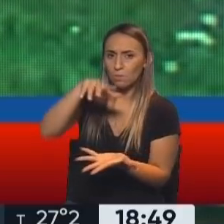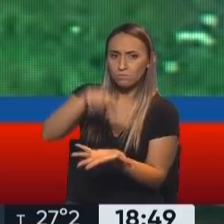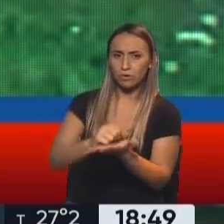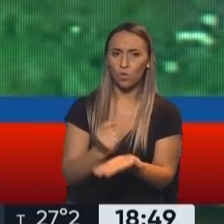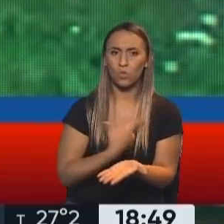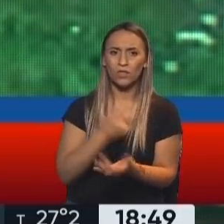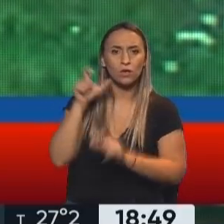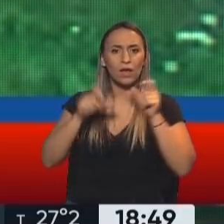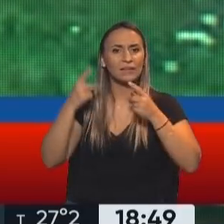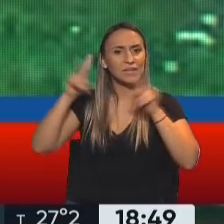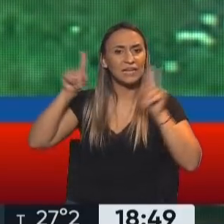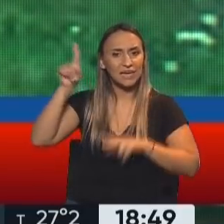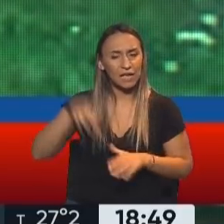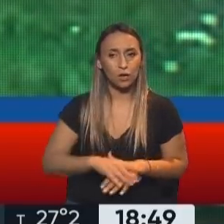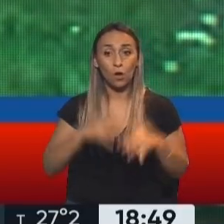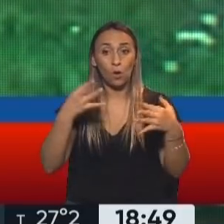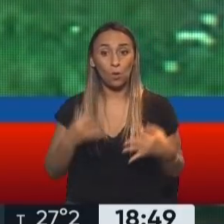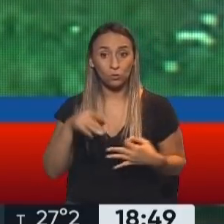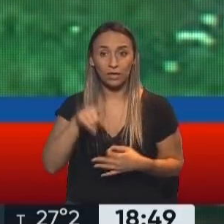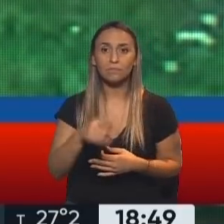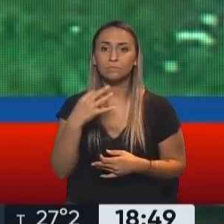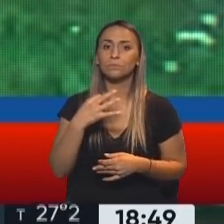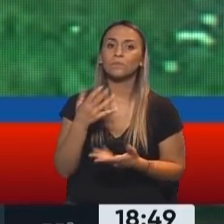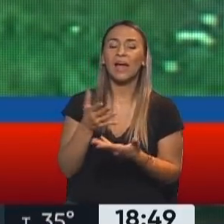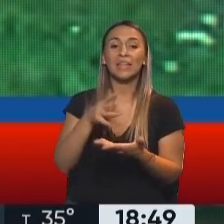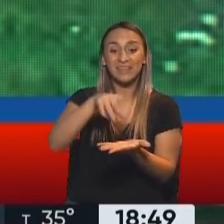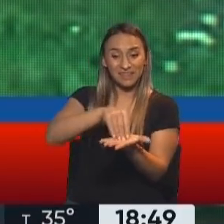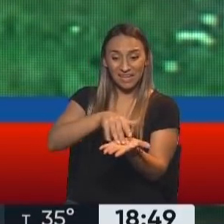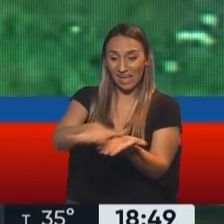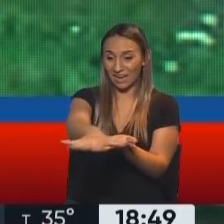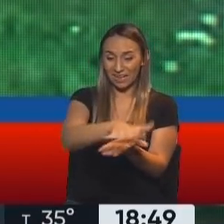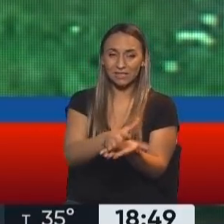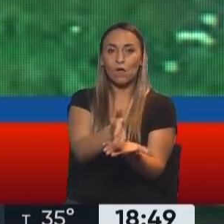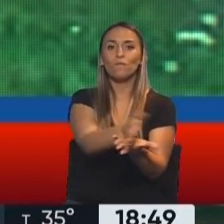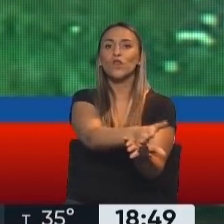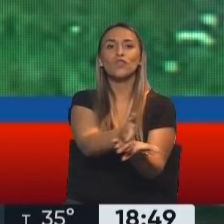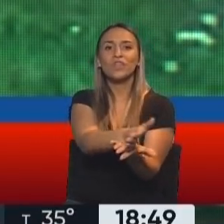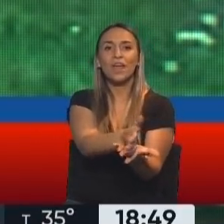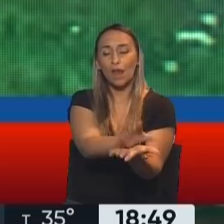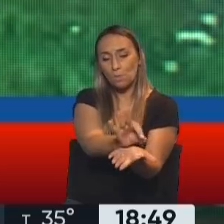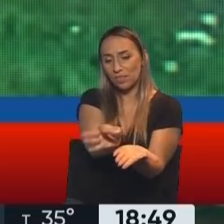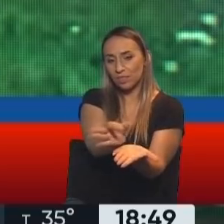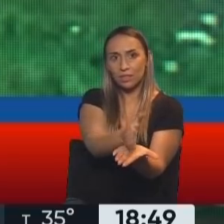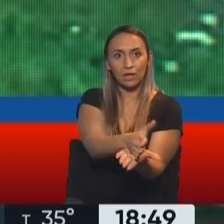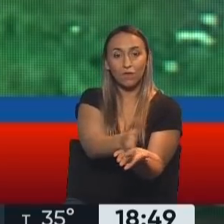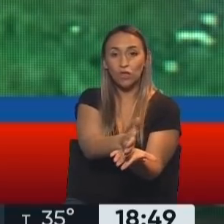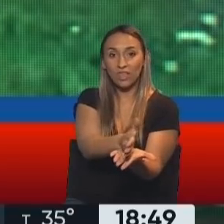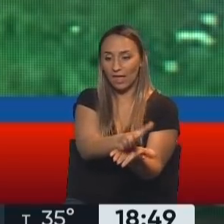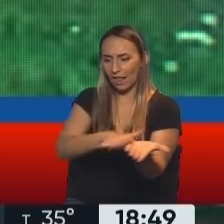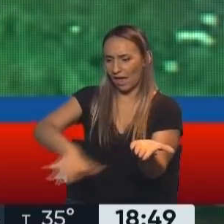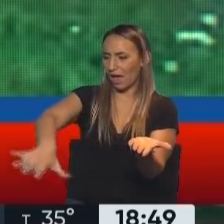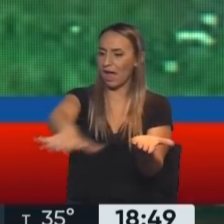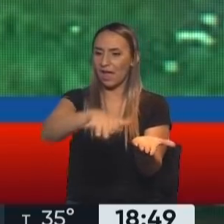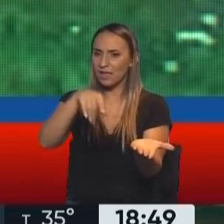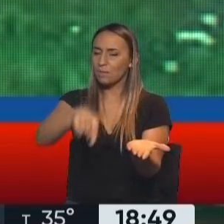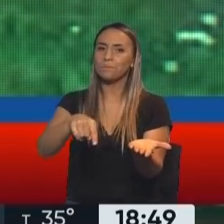En este caso hay una particularidad, son tierras fronterizas que no deberían estar en manos extranjeras. Después nos vamos a quedar con la